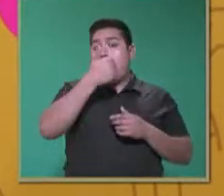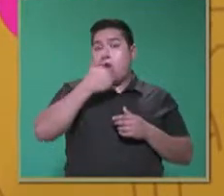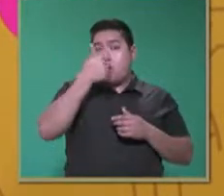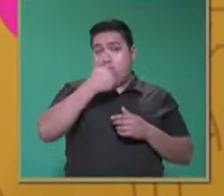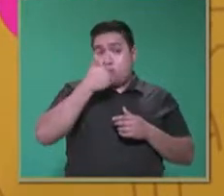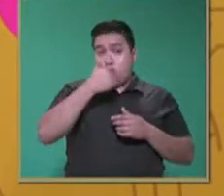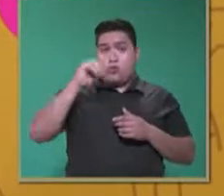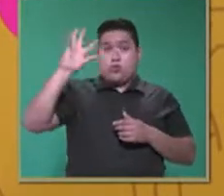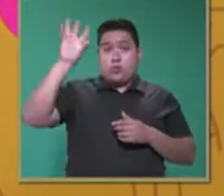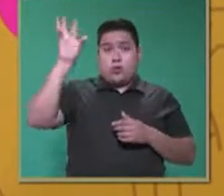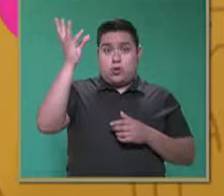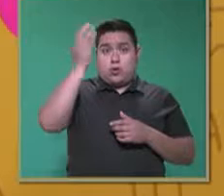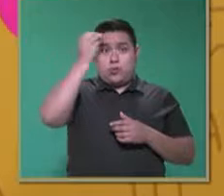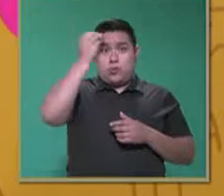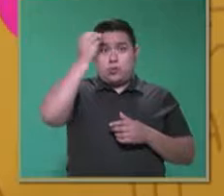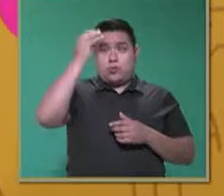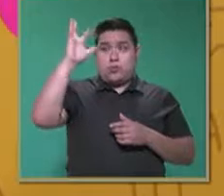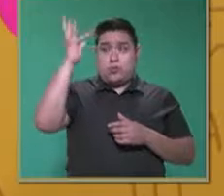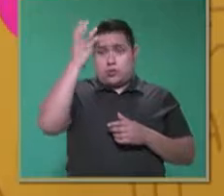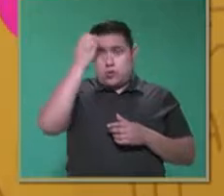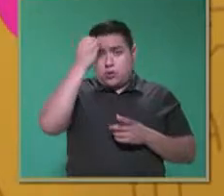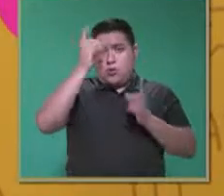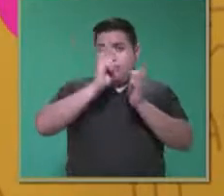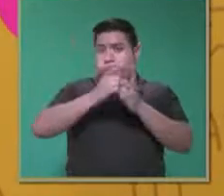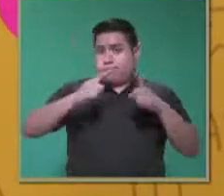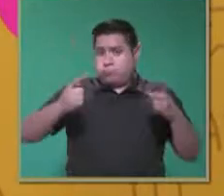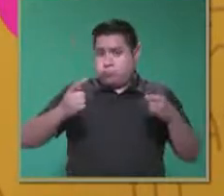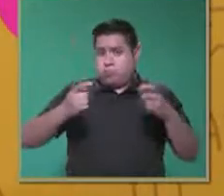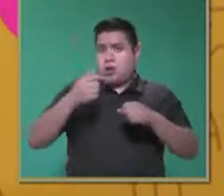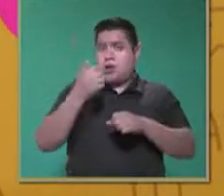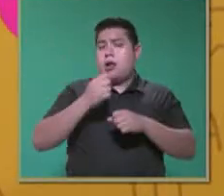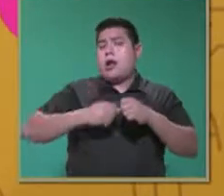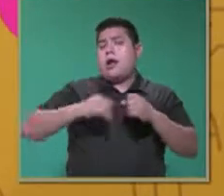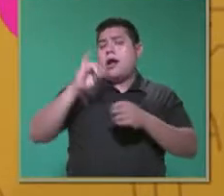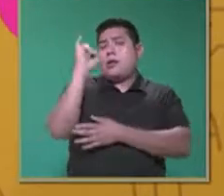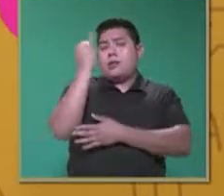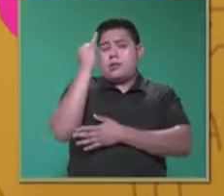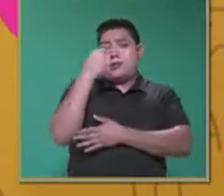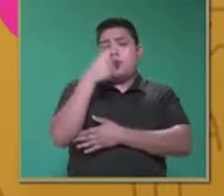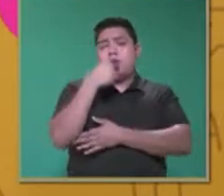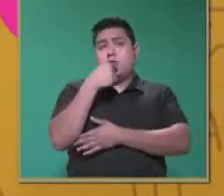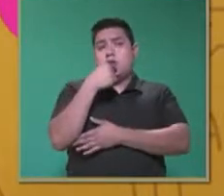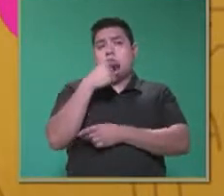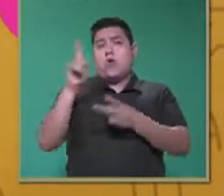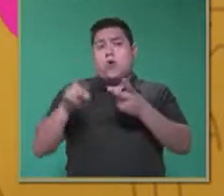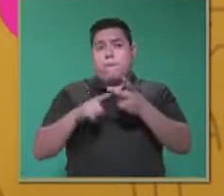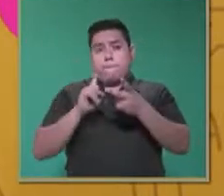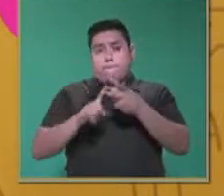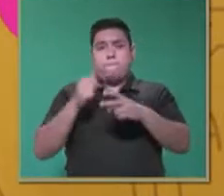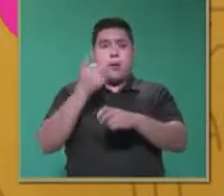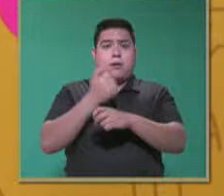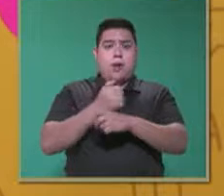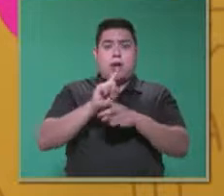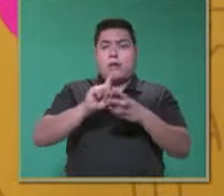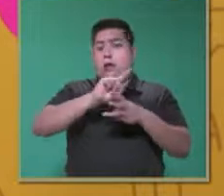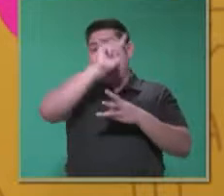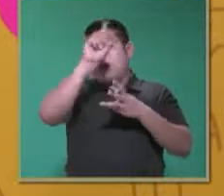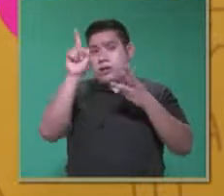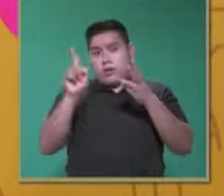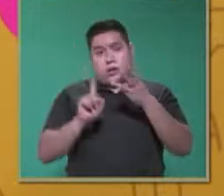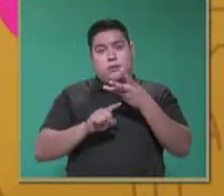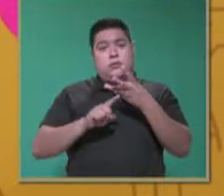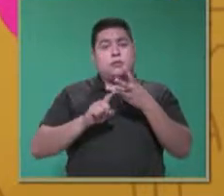trastorno del espectro autista en el nivel de preescolar, en el nivel de primaria y los que tienen